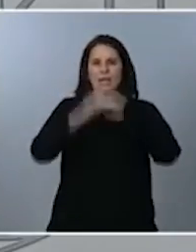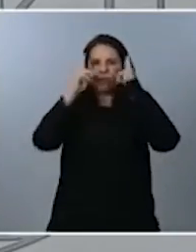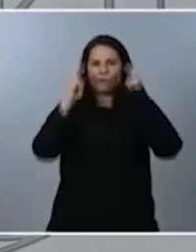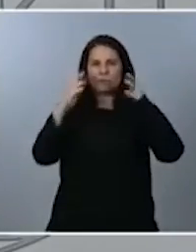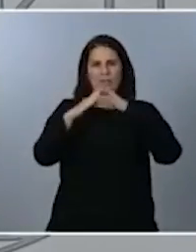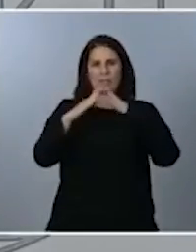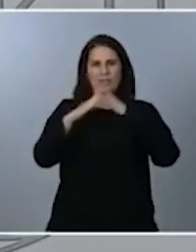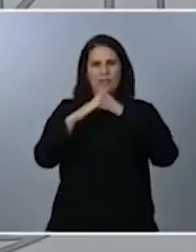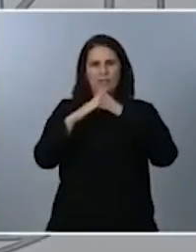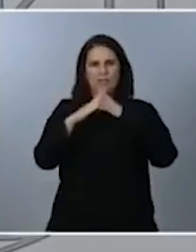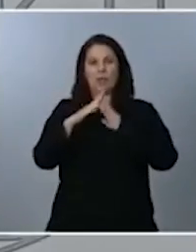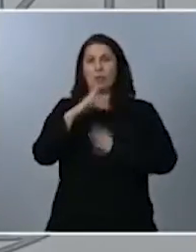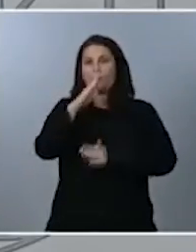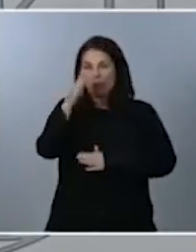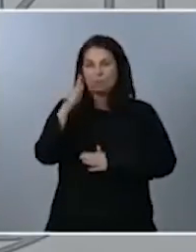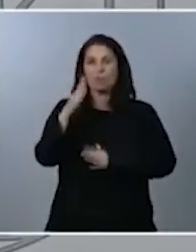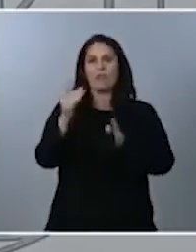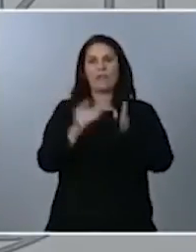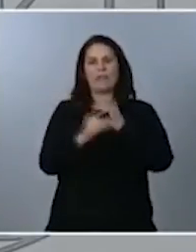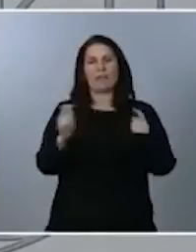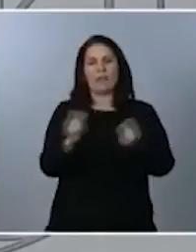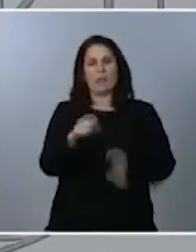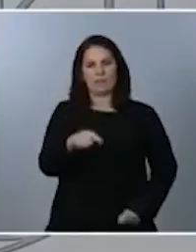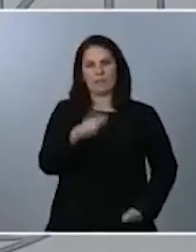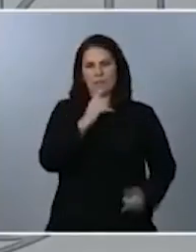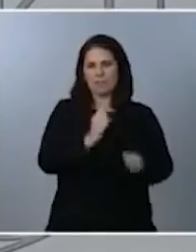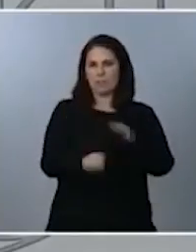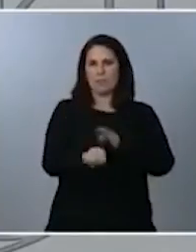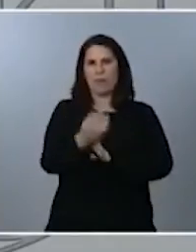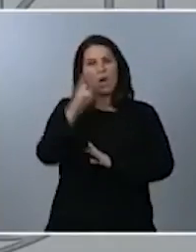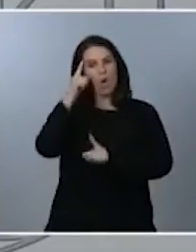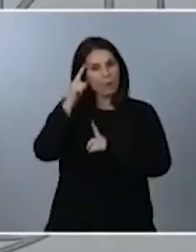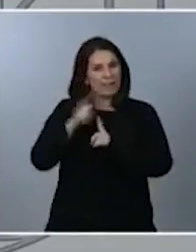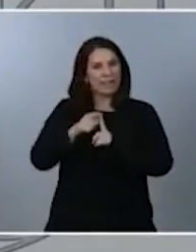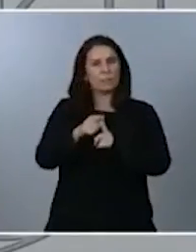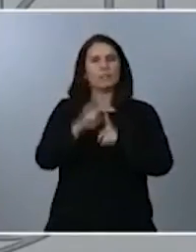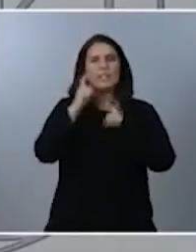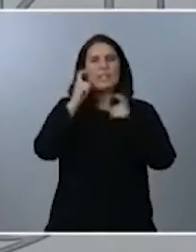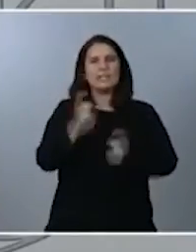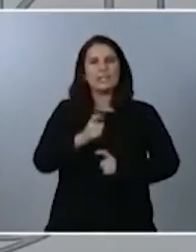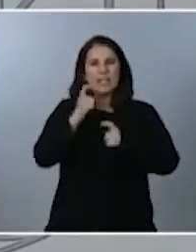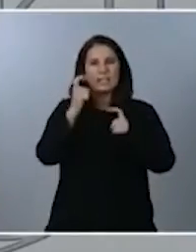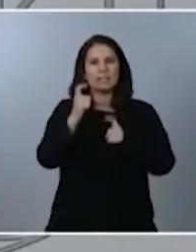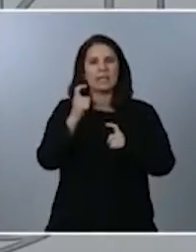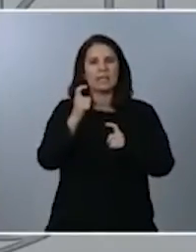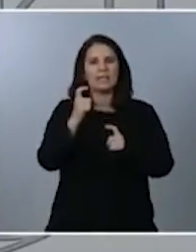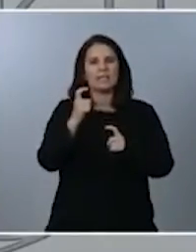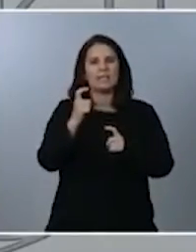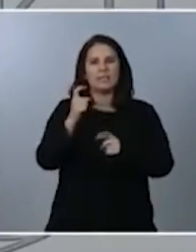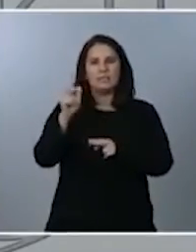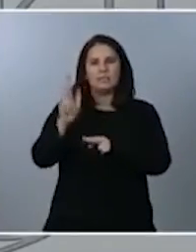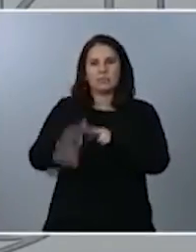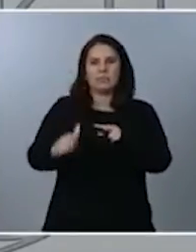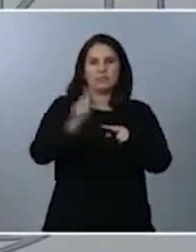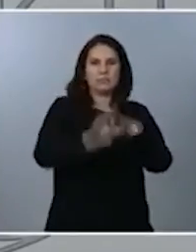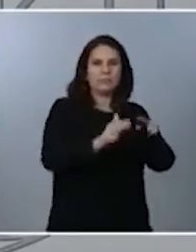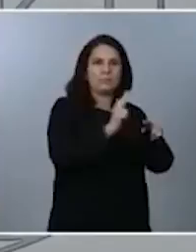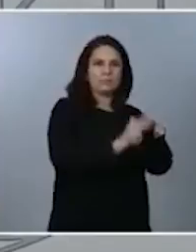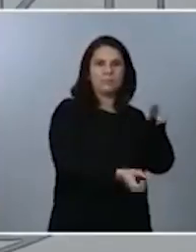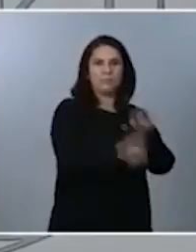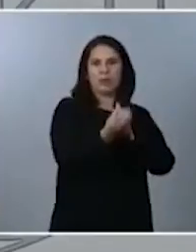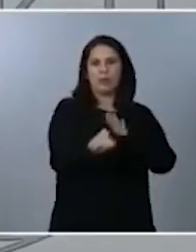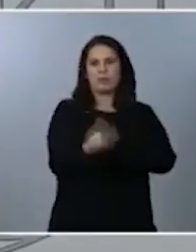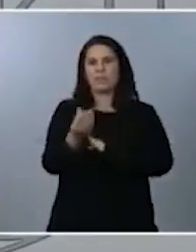decretos de alarma. Lo que pretenden es justamente atajar la aparición de esos brotes con las medidas de limitación de la movilidad